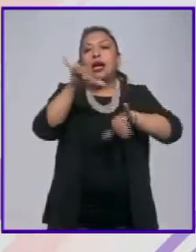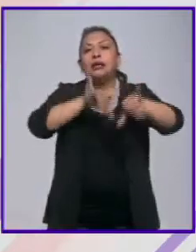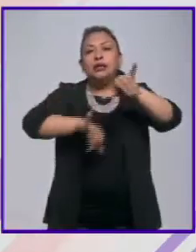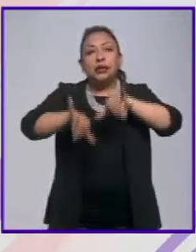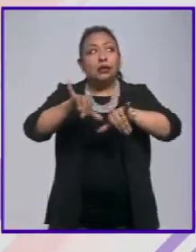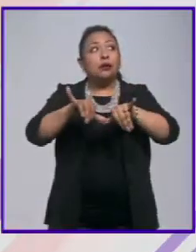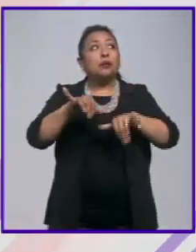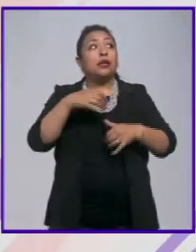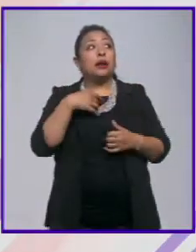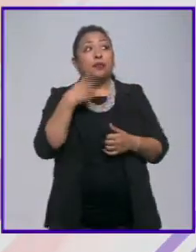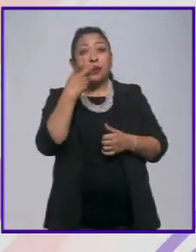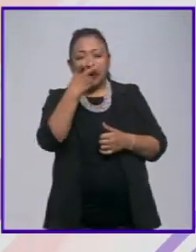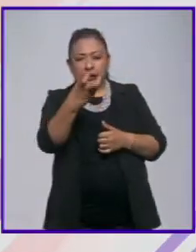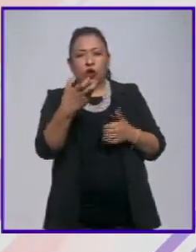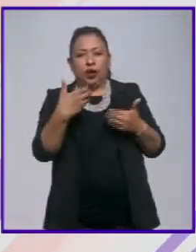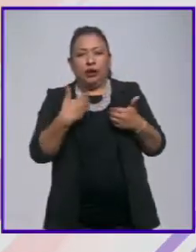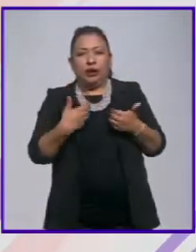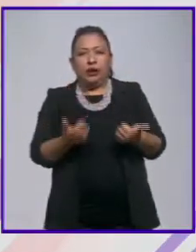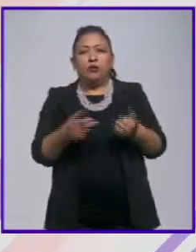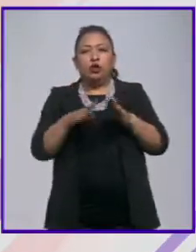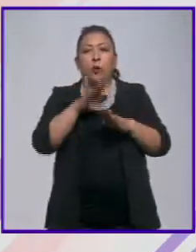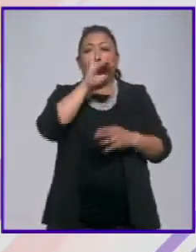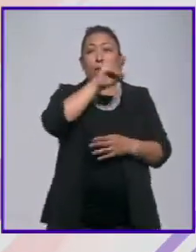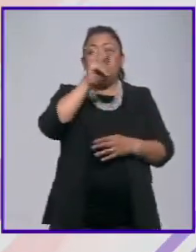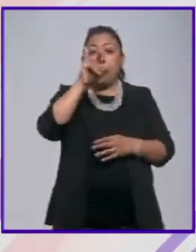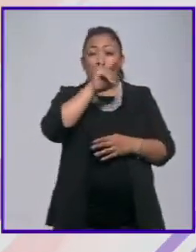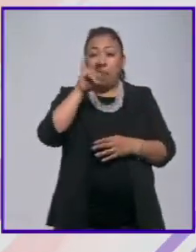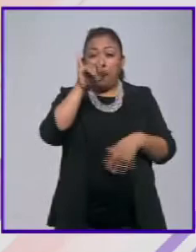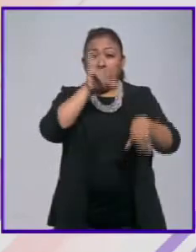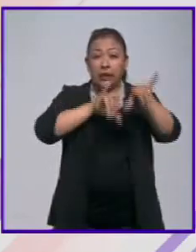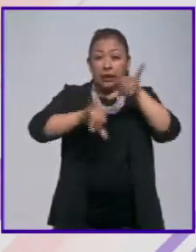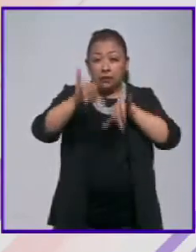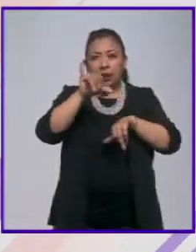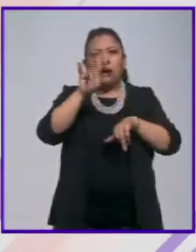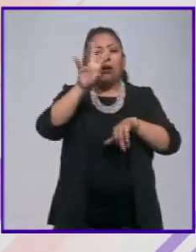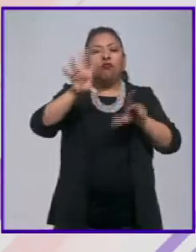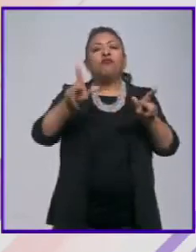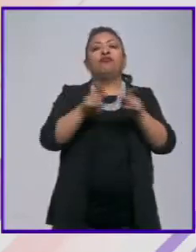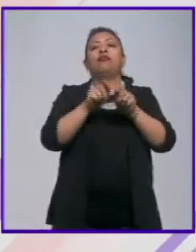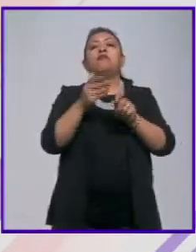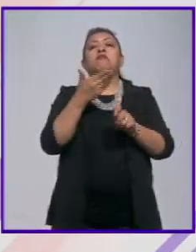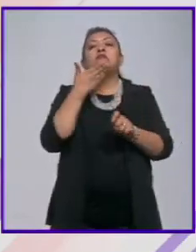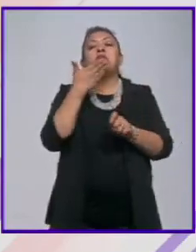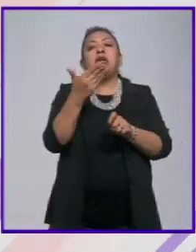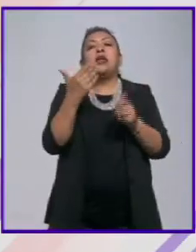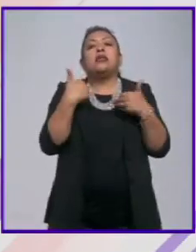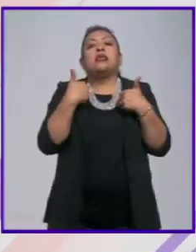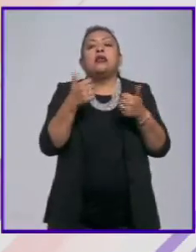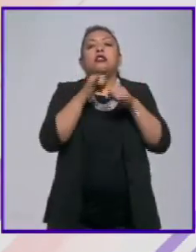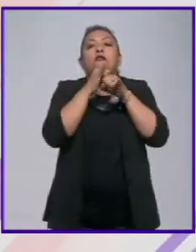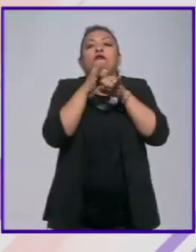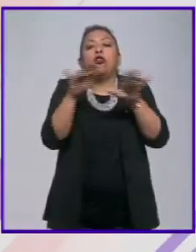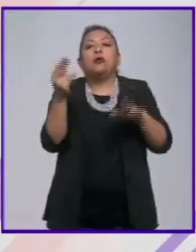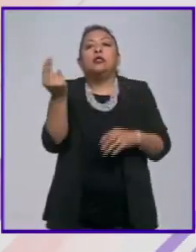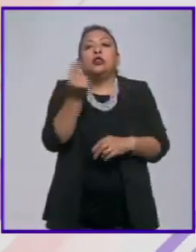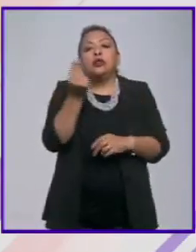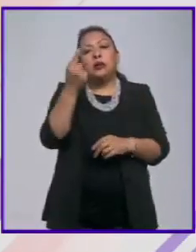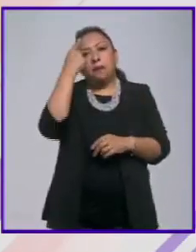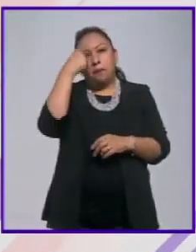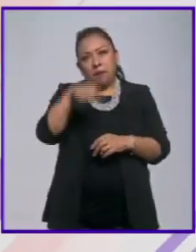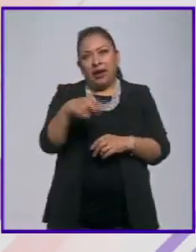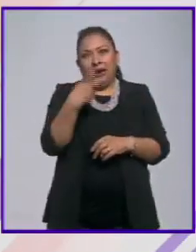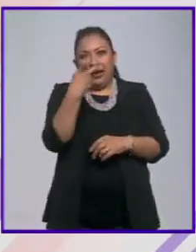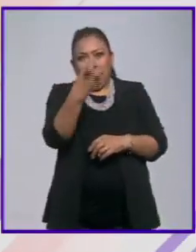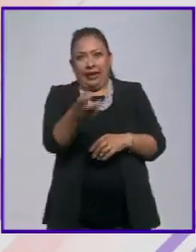y en ese sentido la tabla periódica resume muy bien perfectamente bien la información que se necesita para